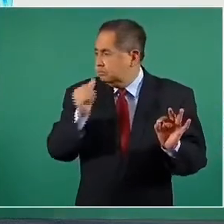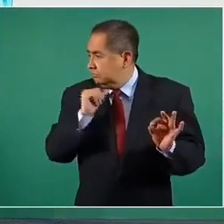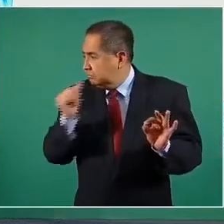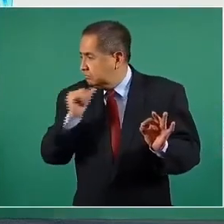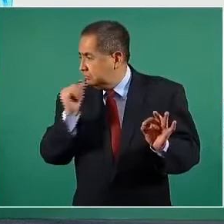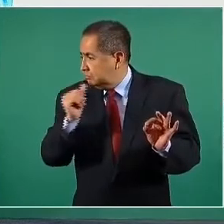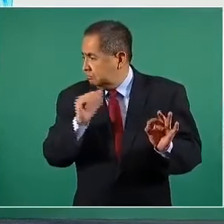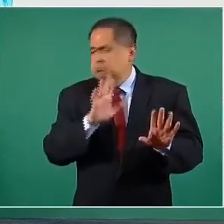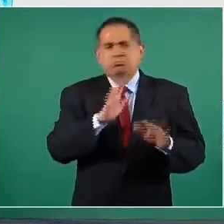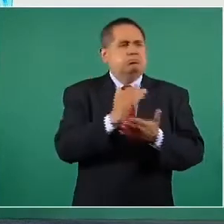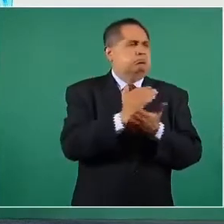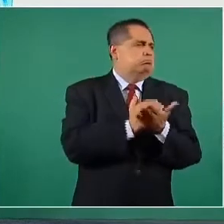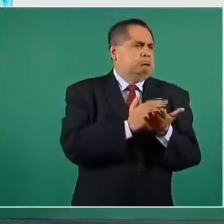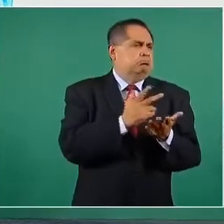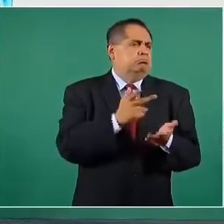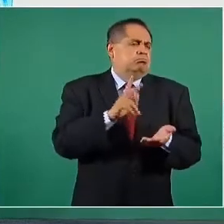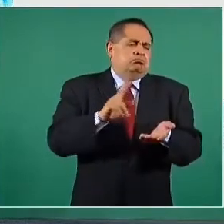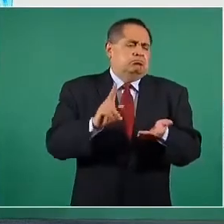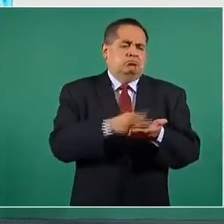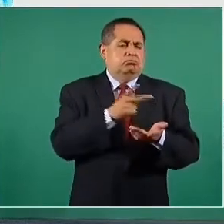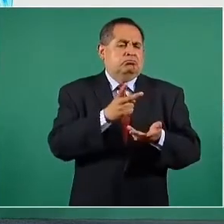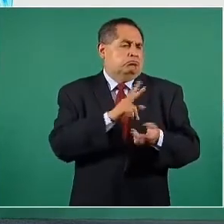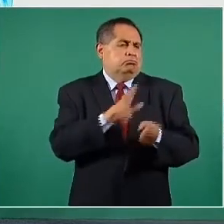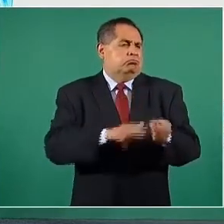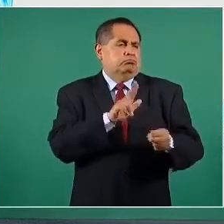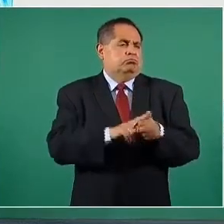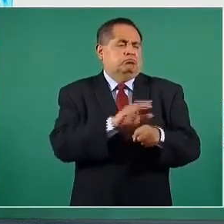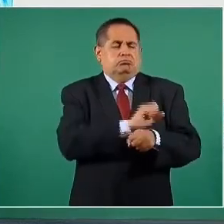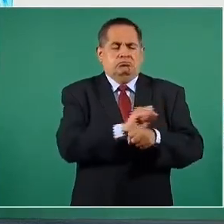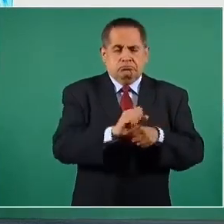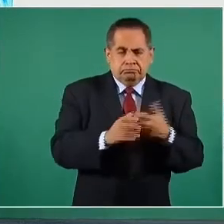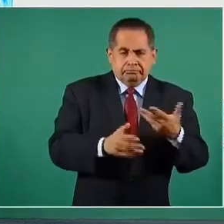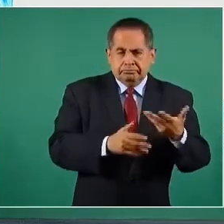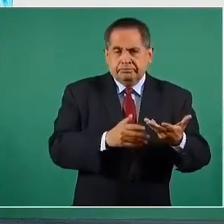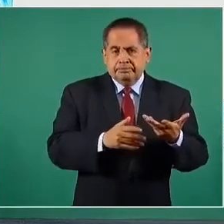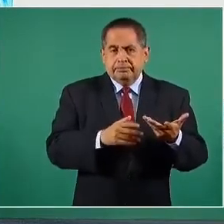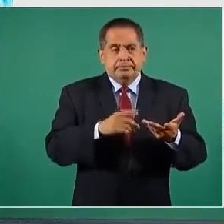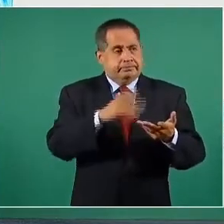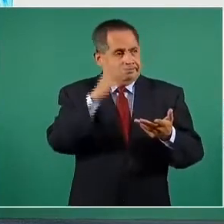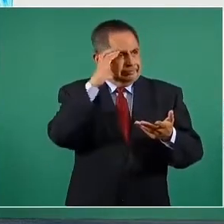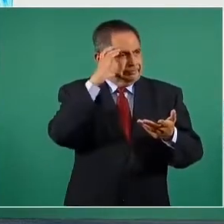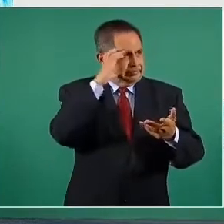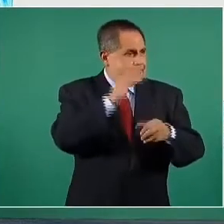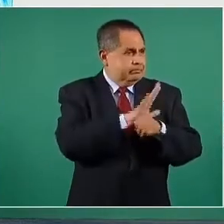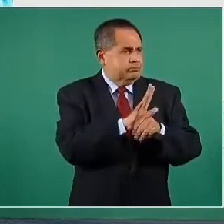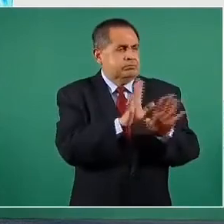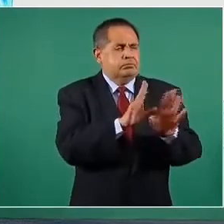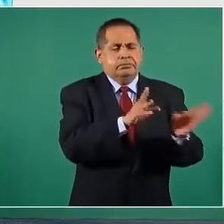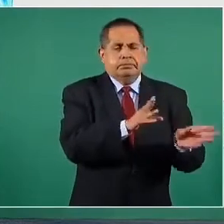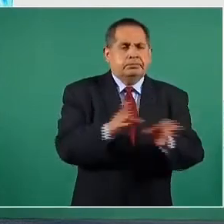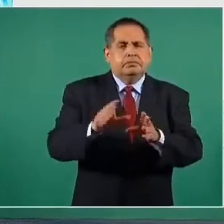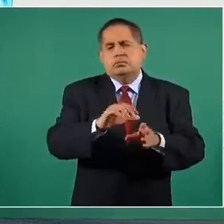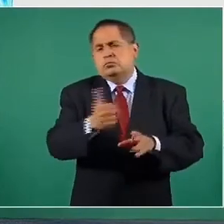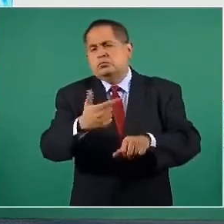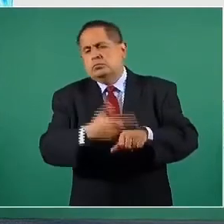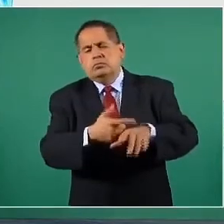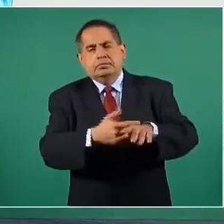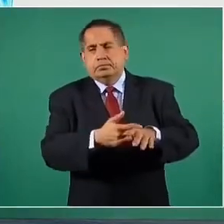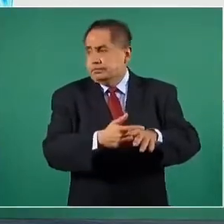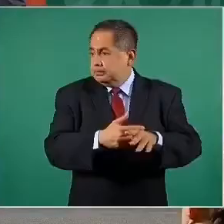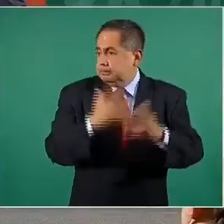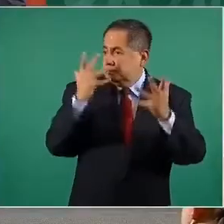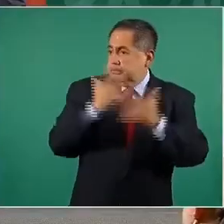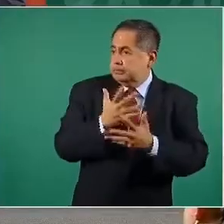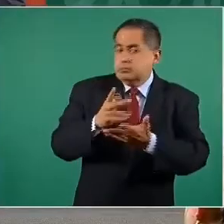cuando tuvimos el descenso de la epidemia, reutilizaron las camas COVID para los otros propósitos, pero en este